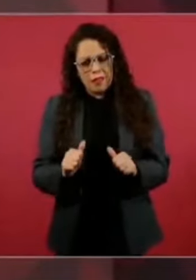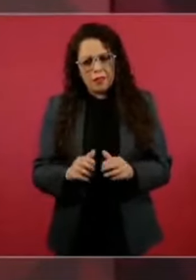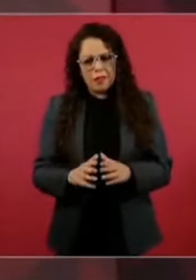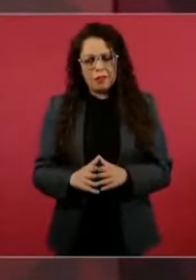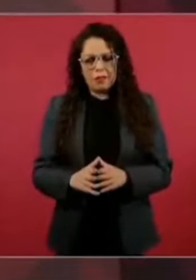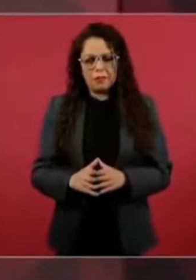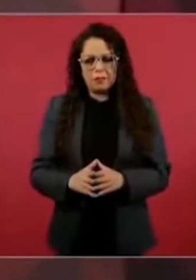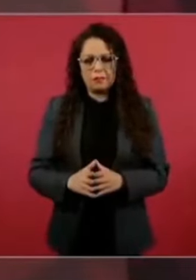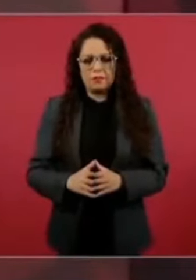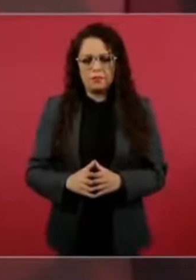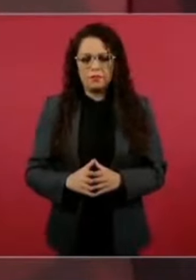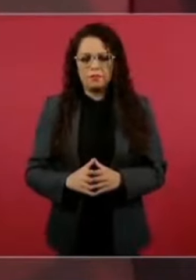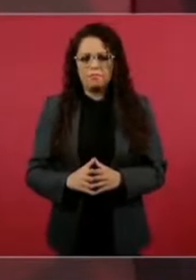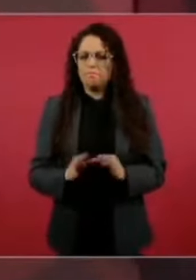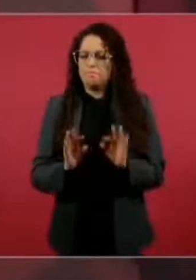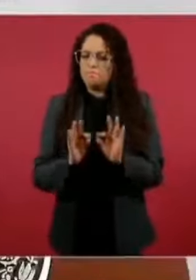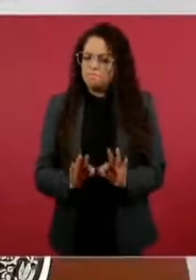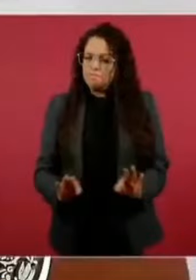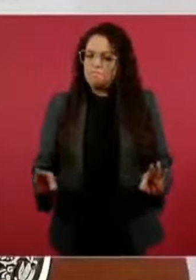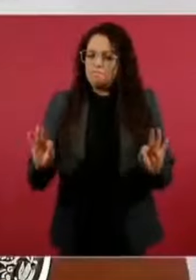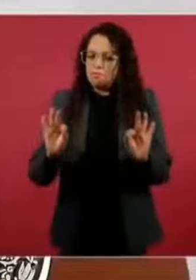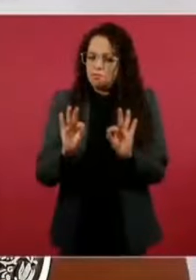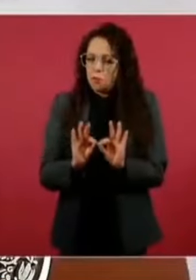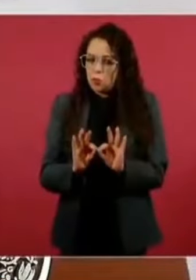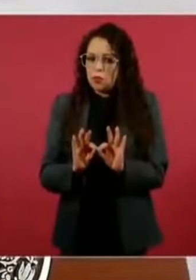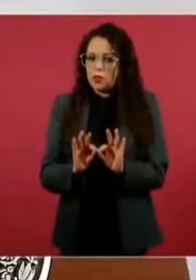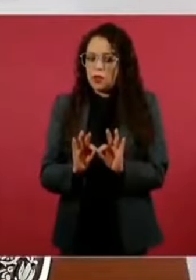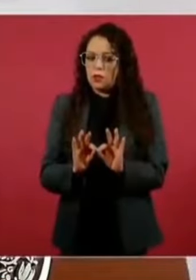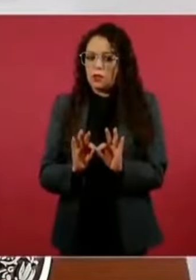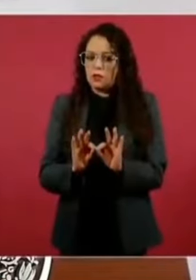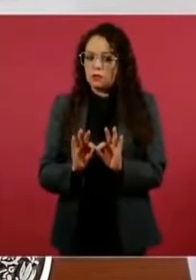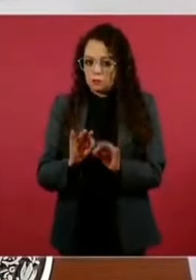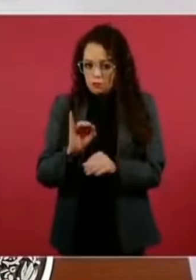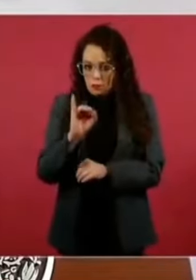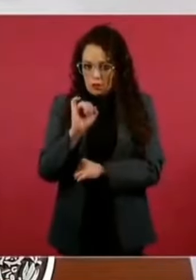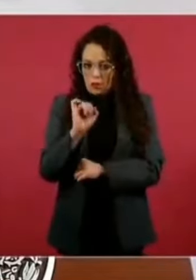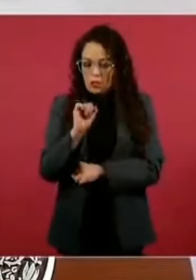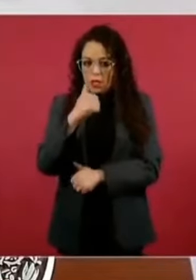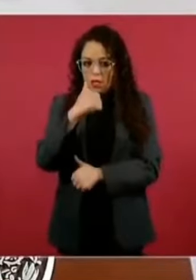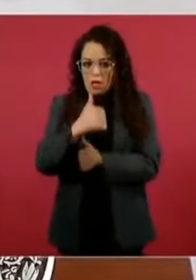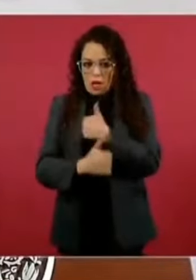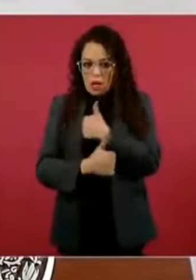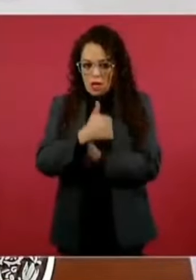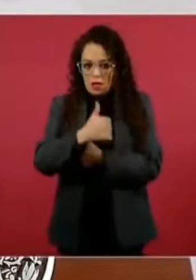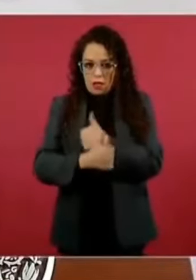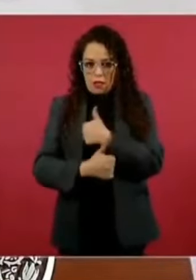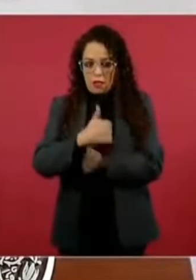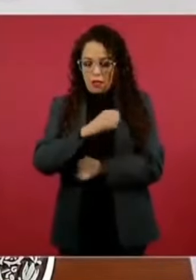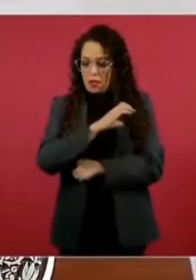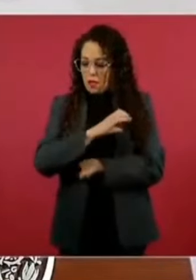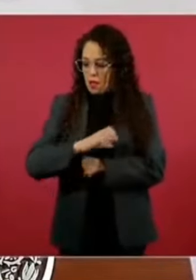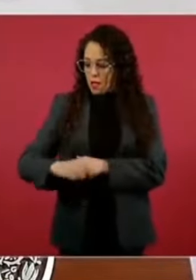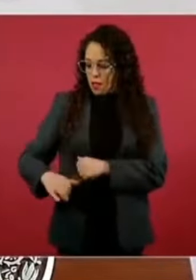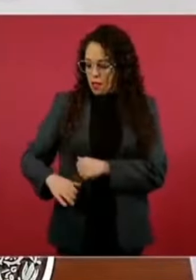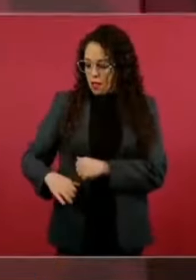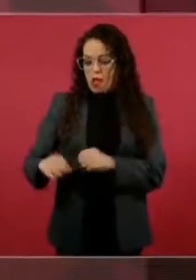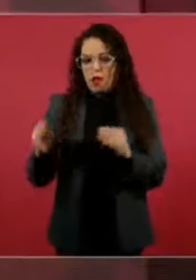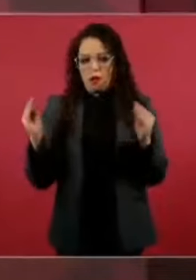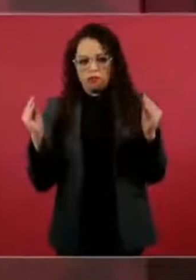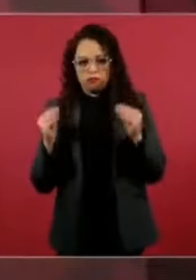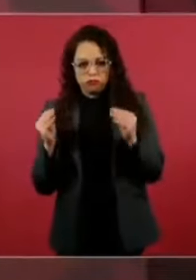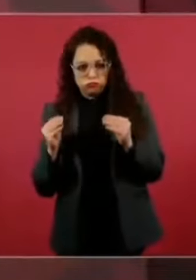Tiene que haber confrontación política, desde luego, porque así